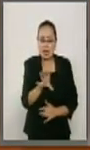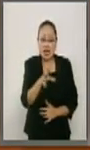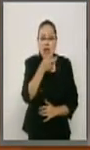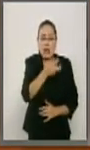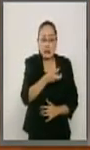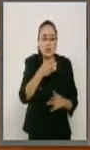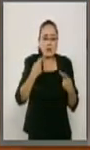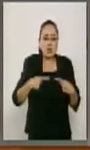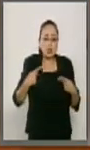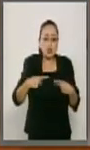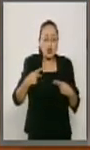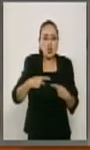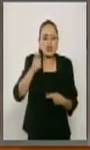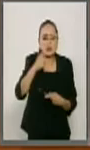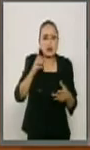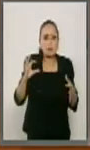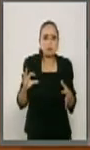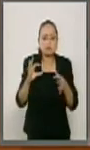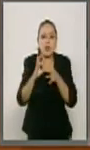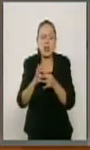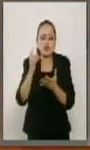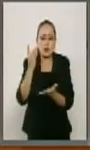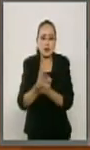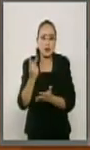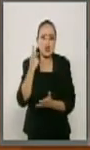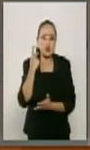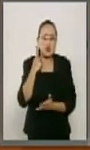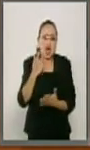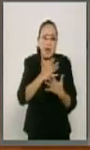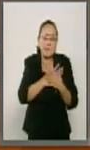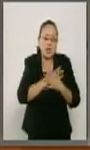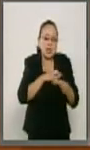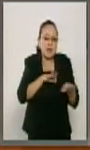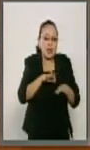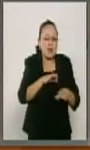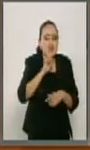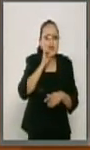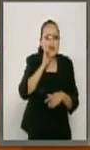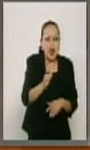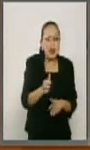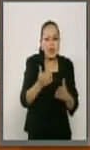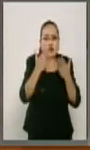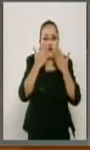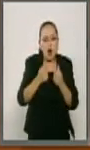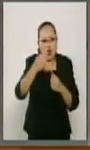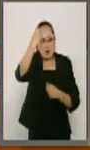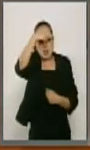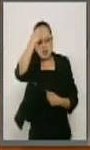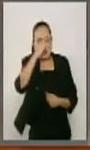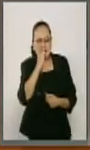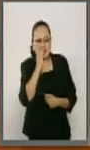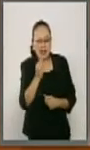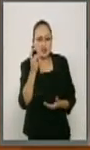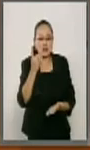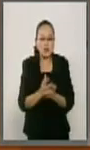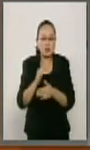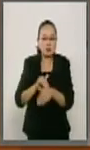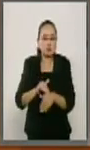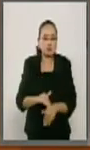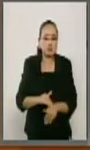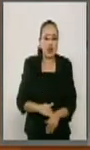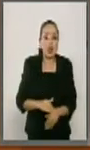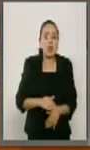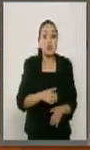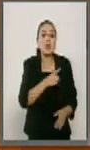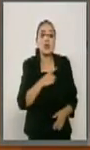jueces burocratizados, sin amor al trabajo, carentes de criterio. Hay que soslayar a los